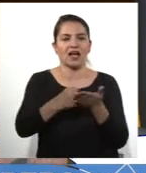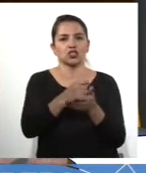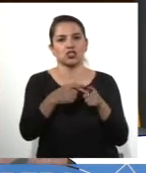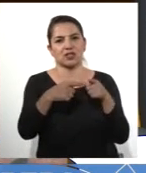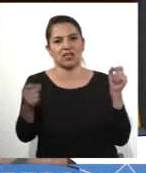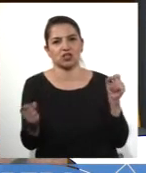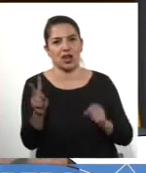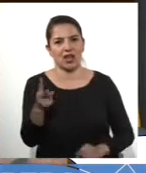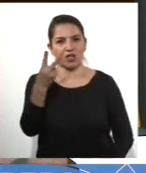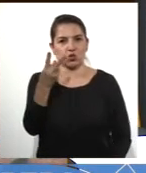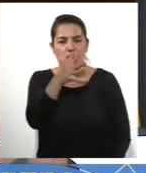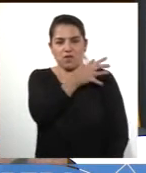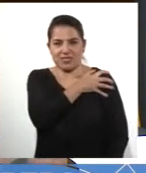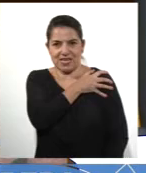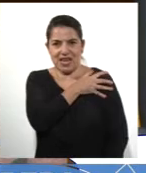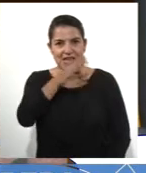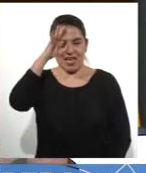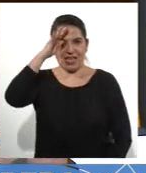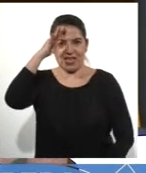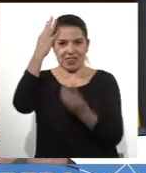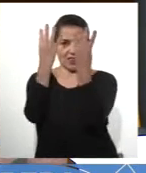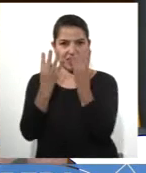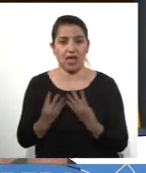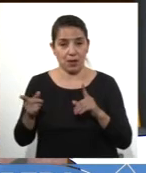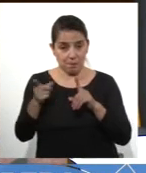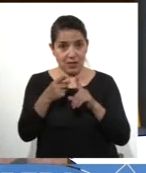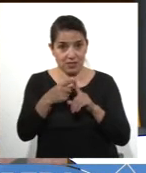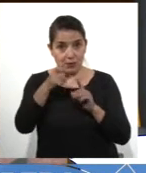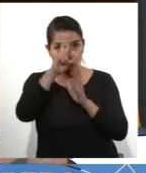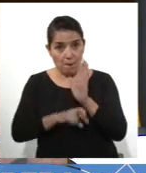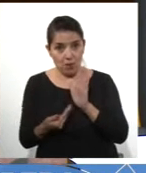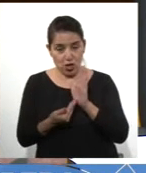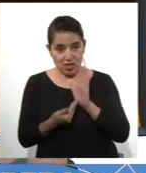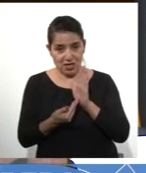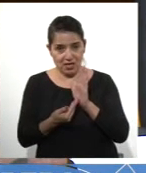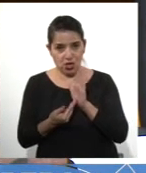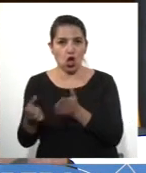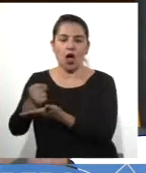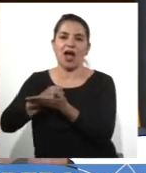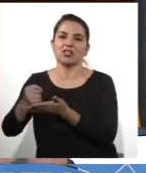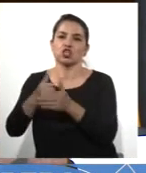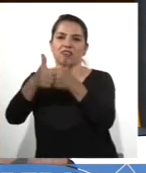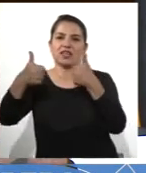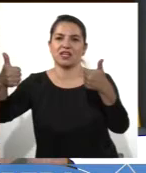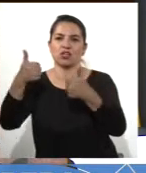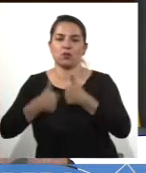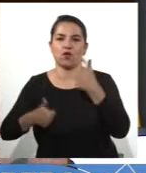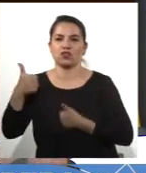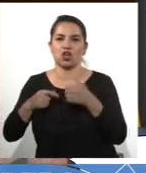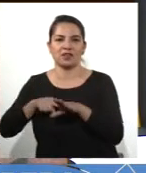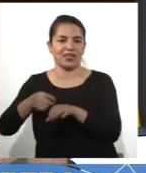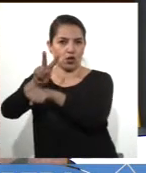Nacional de Suboficiales y Gendarmes que participó activamente en este proyecto, a la Asociación de Directivos Profesionales,